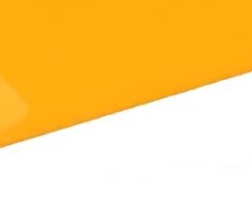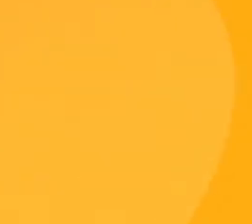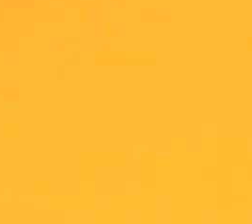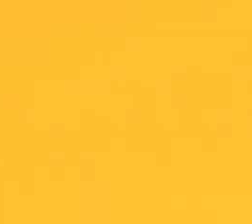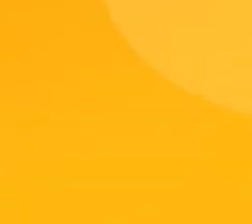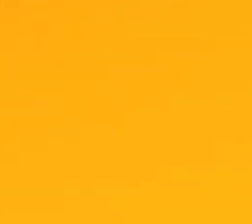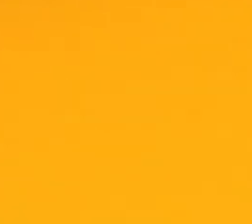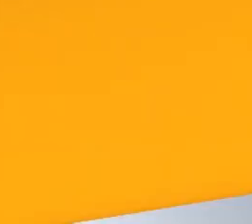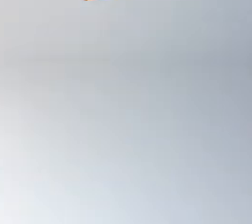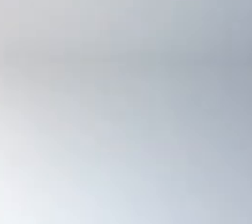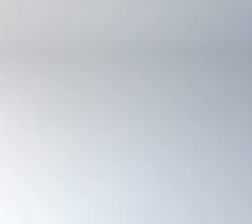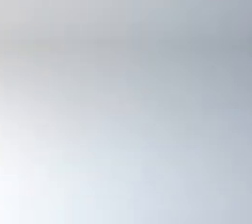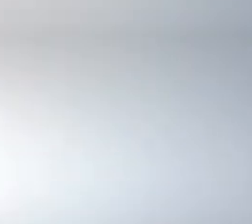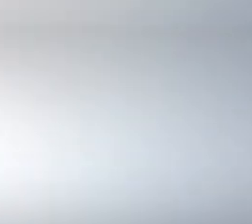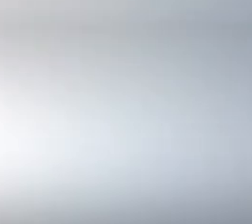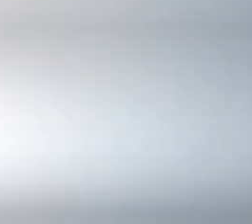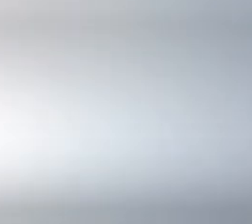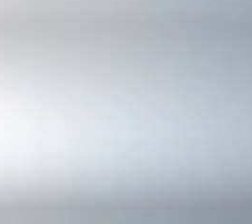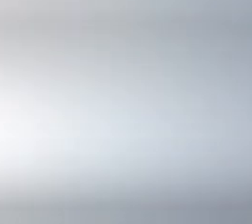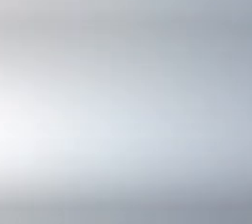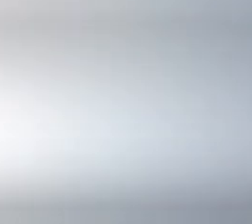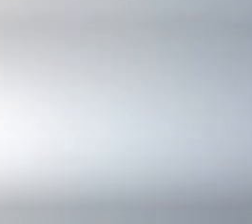ver el video!